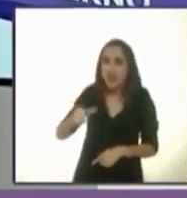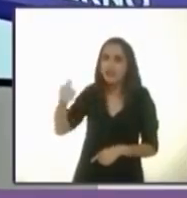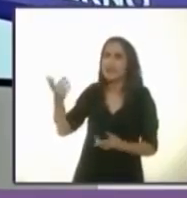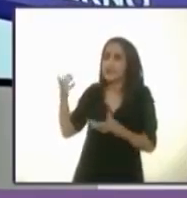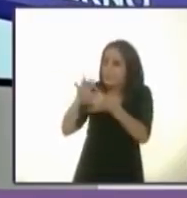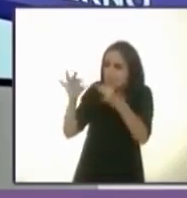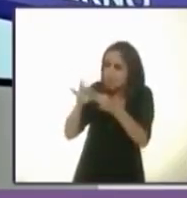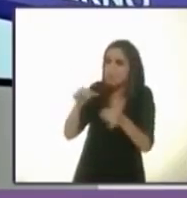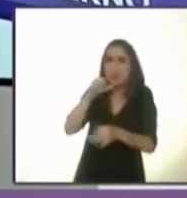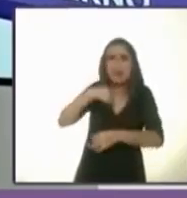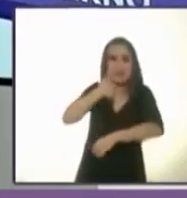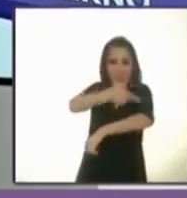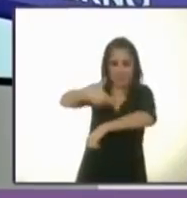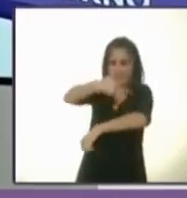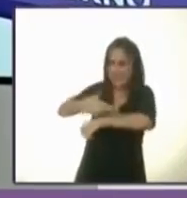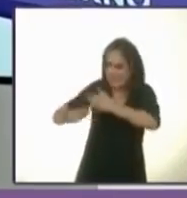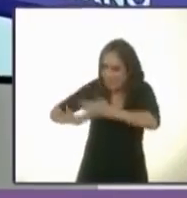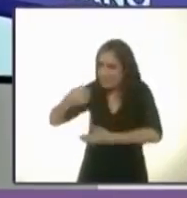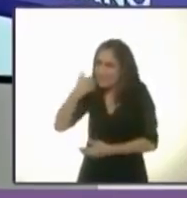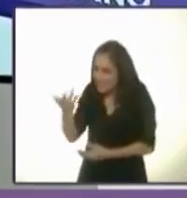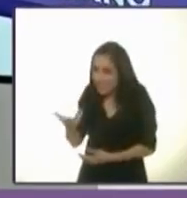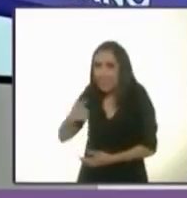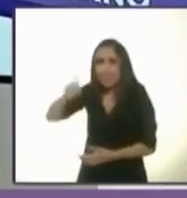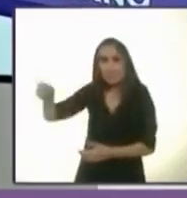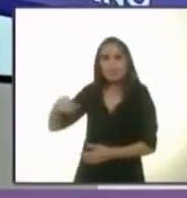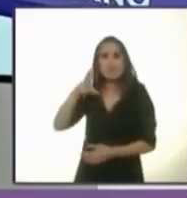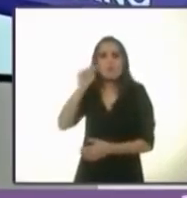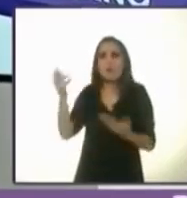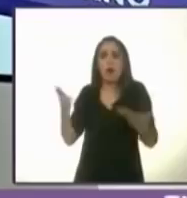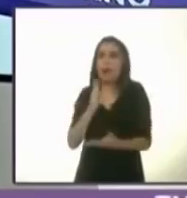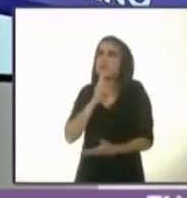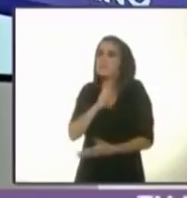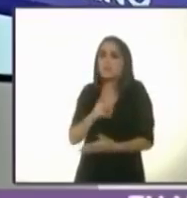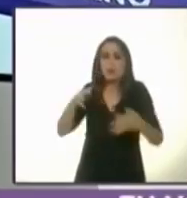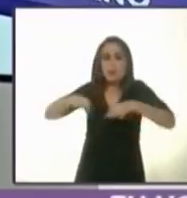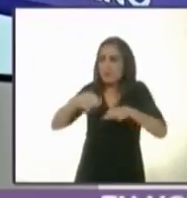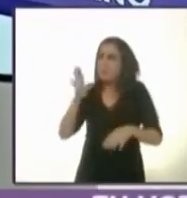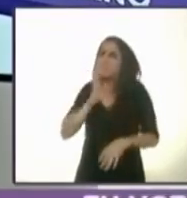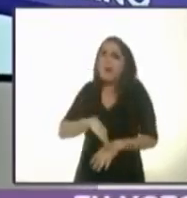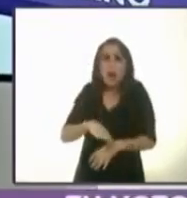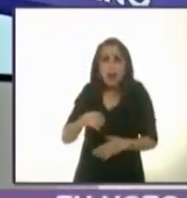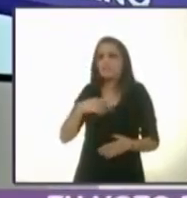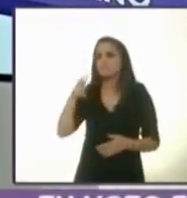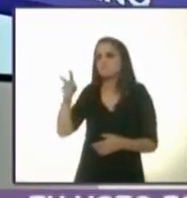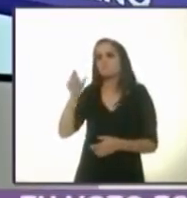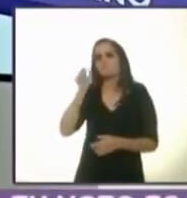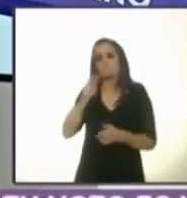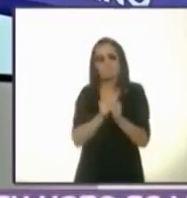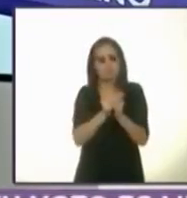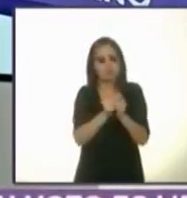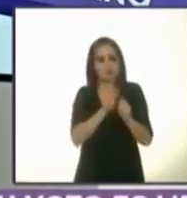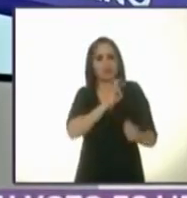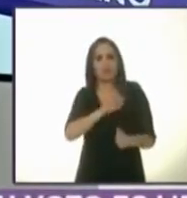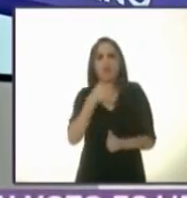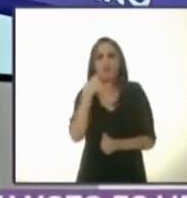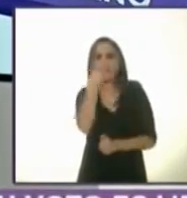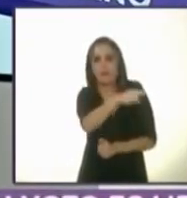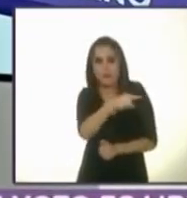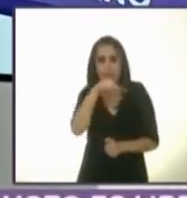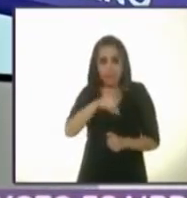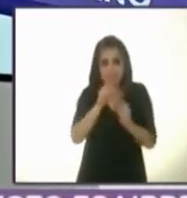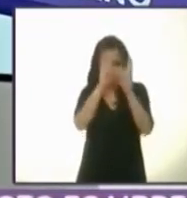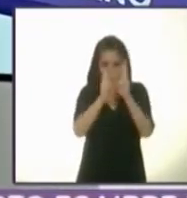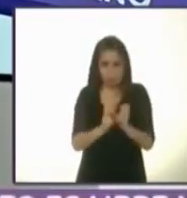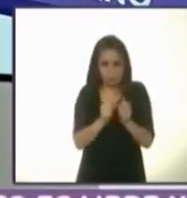cualquier trámite o servicio o sobrepasen también sus funciones administrativas. Pero hay que decir también que esta aplicación va a servir para